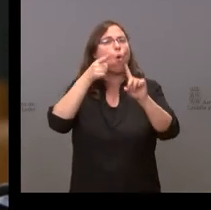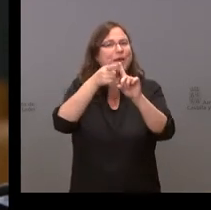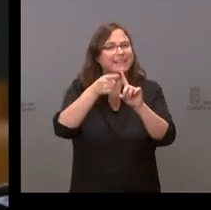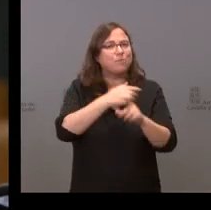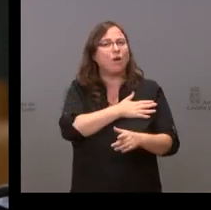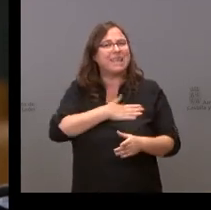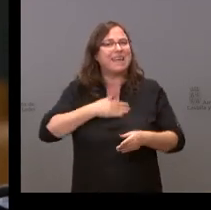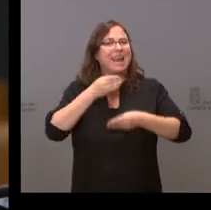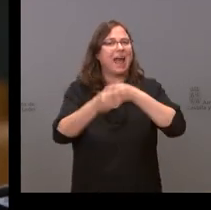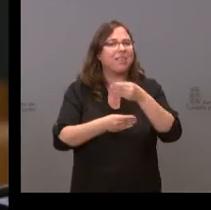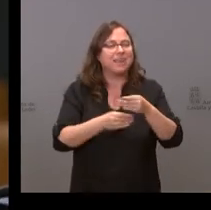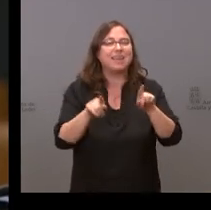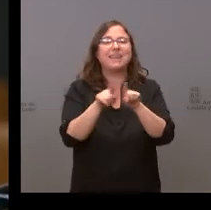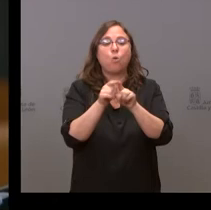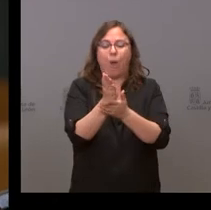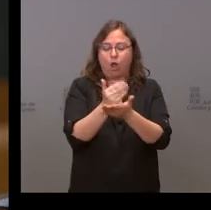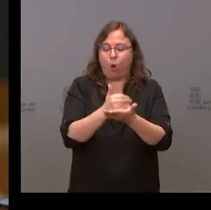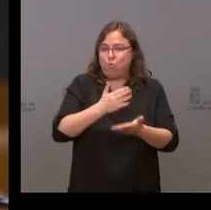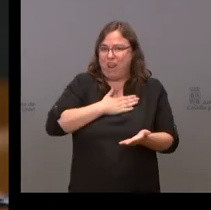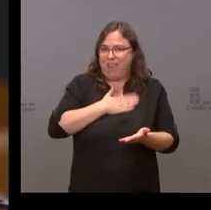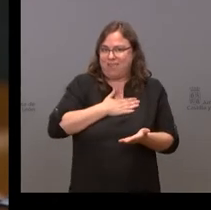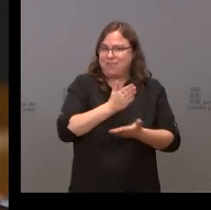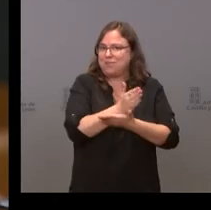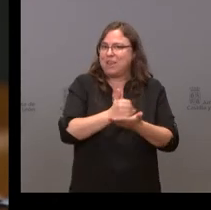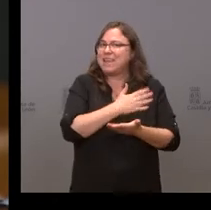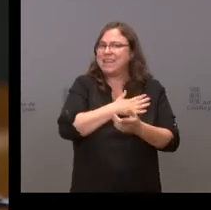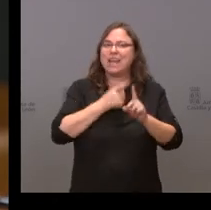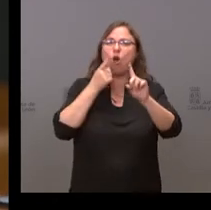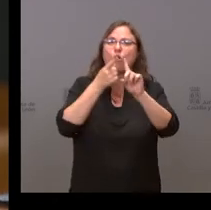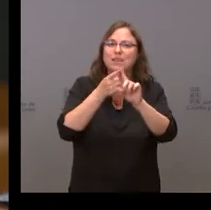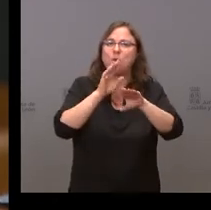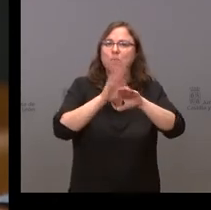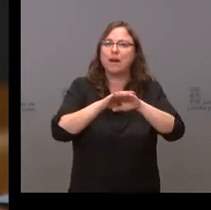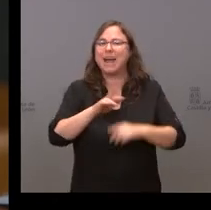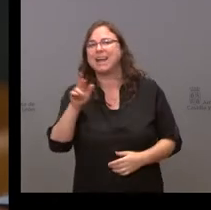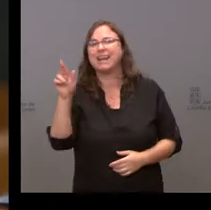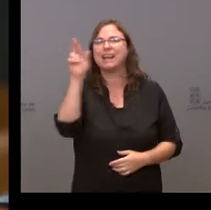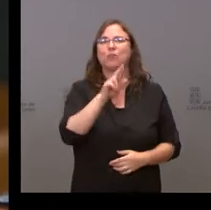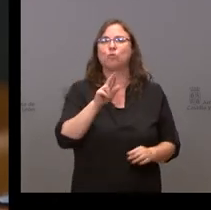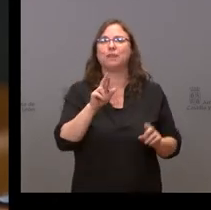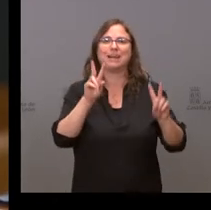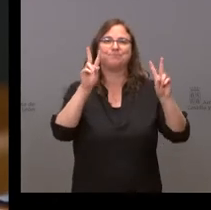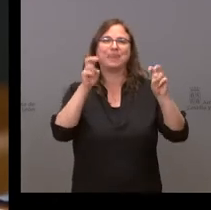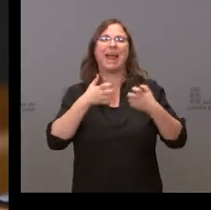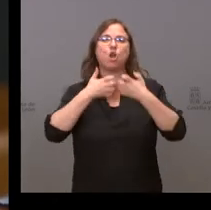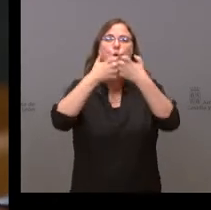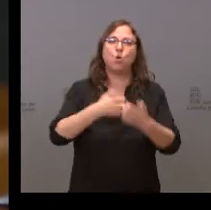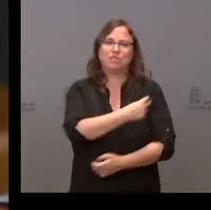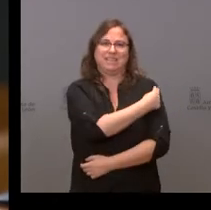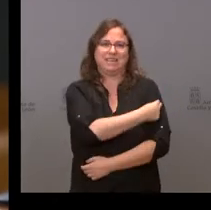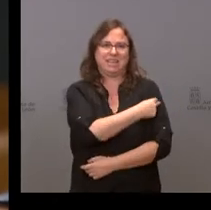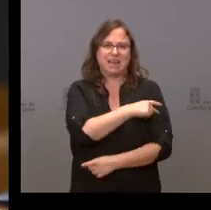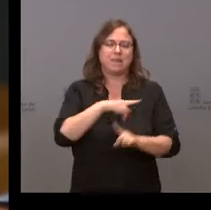hacerla como comunidad, como Estado, para recuperar la guerra sanitaria y empezar a